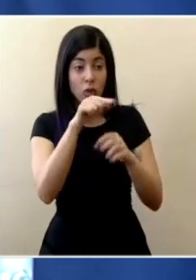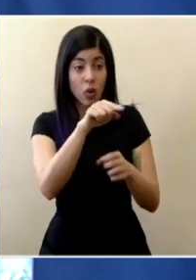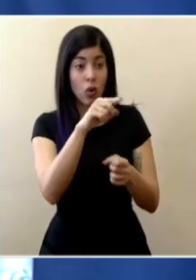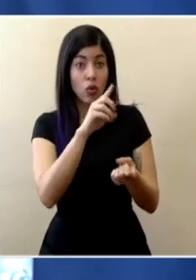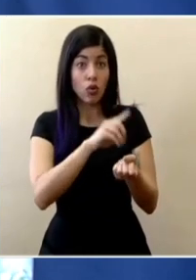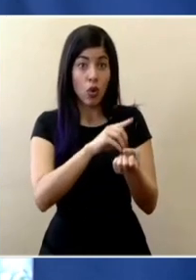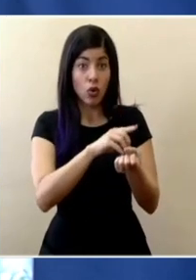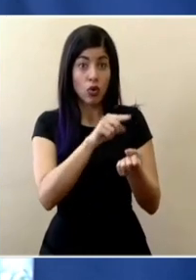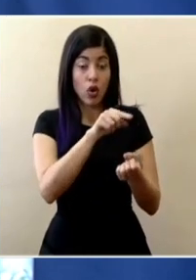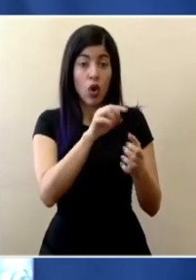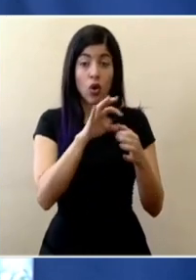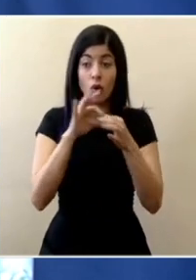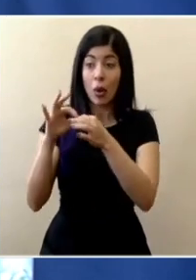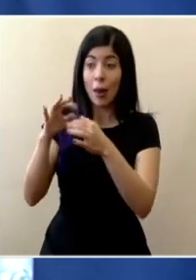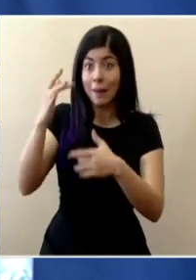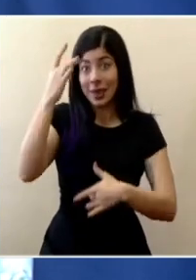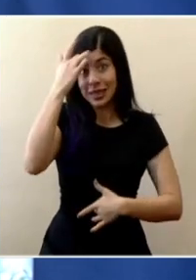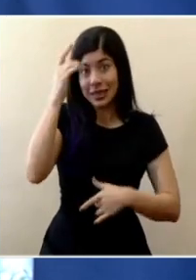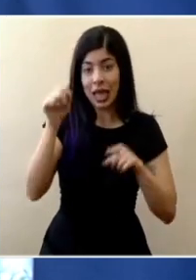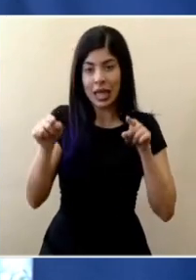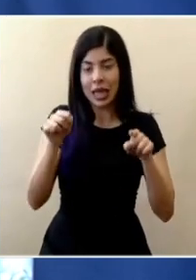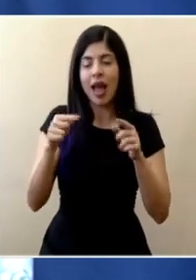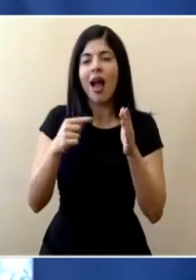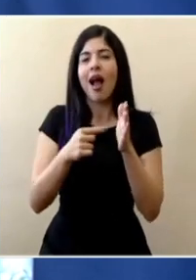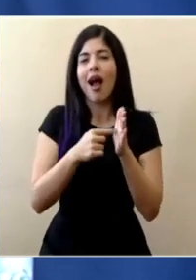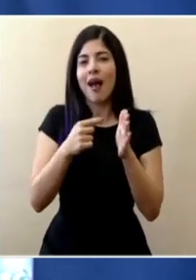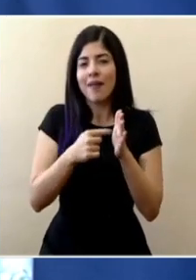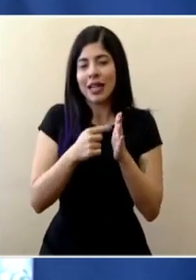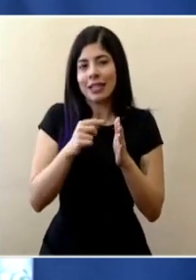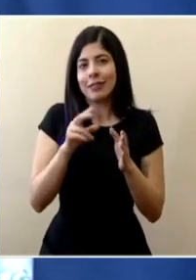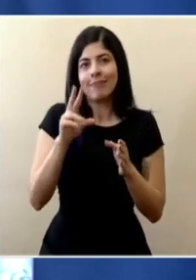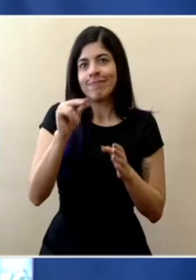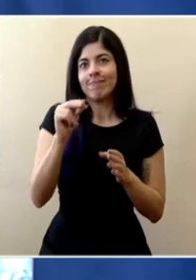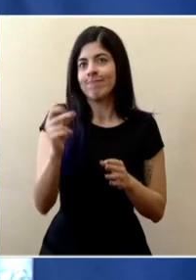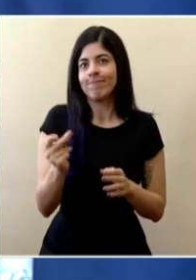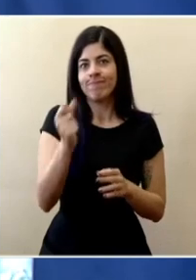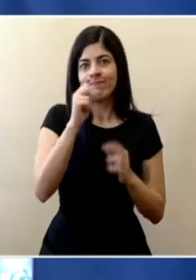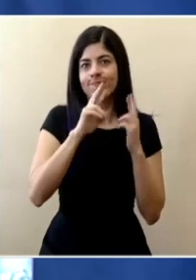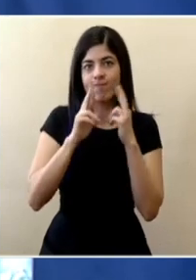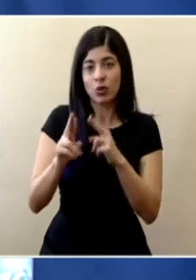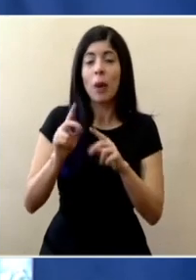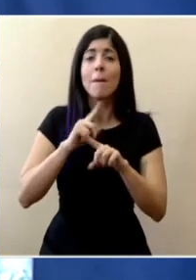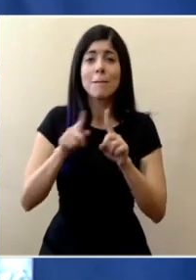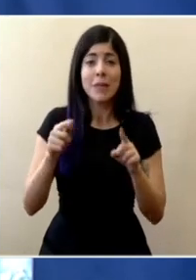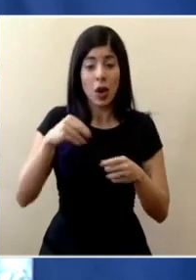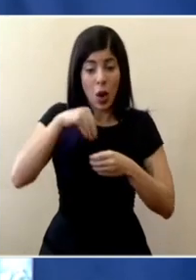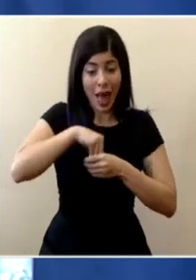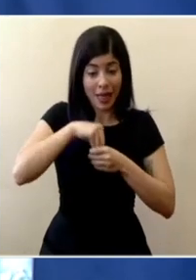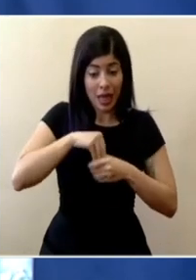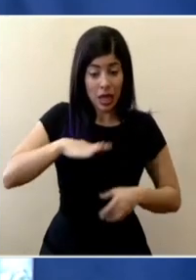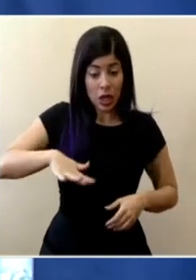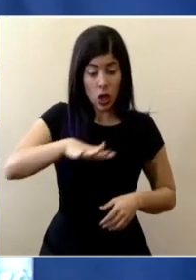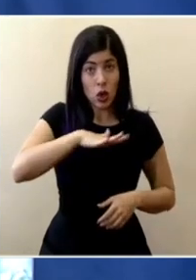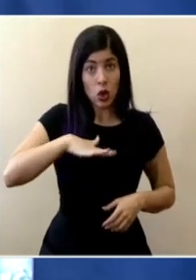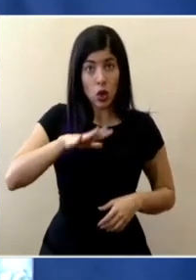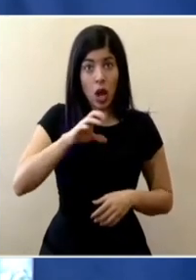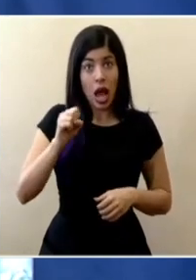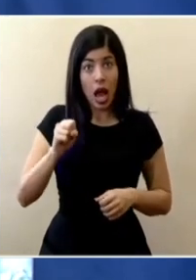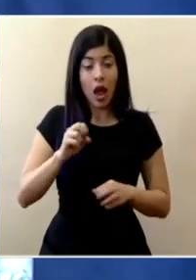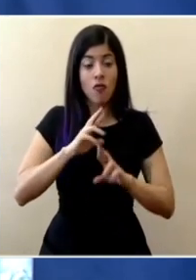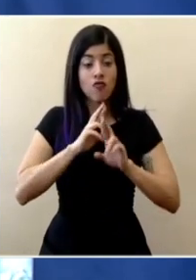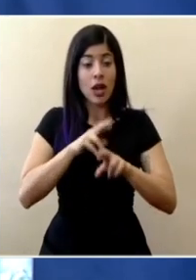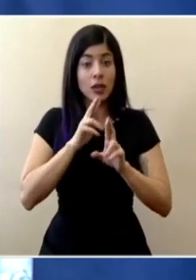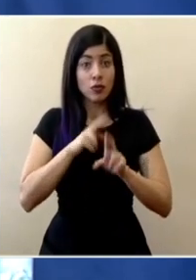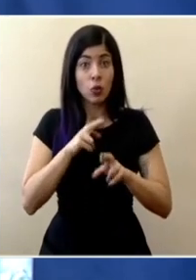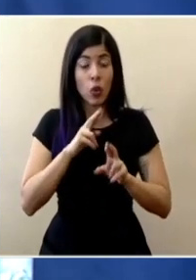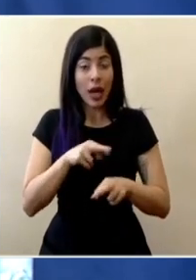tratante o del centro de salud con el paciente pues en algunos momentos tal vez no ha sido la más oportuna pero en realidad se está manejando el tiempo de